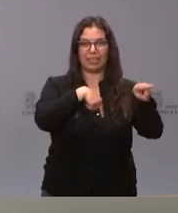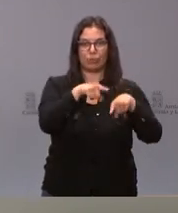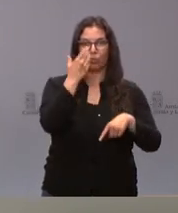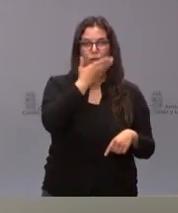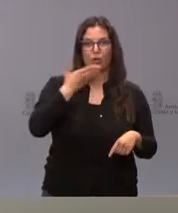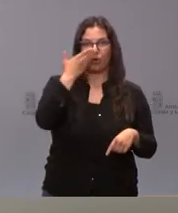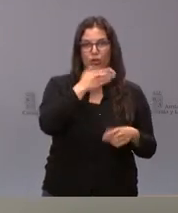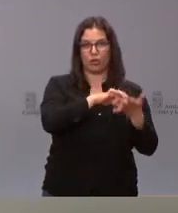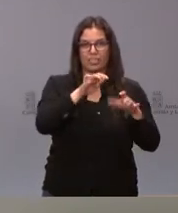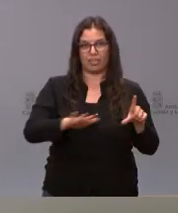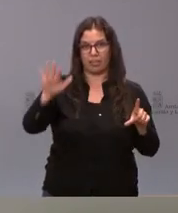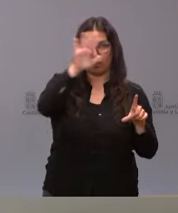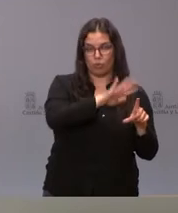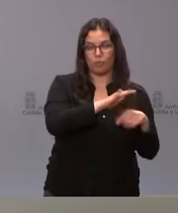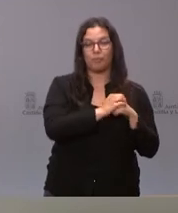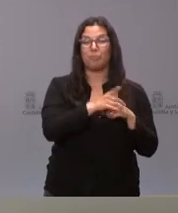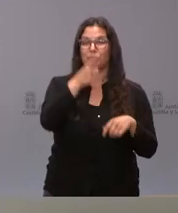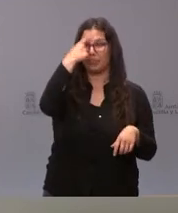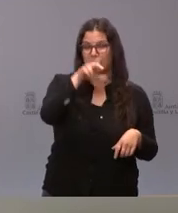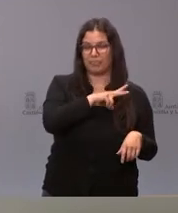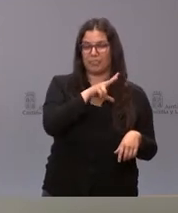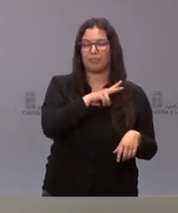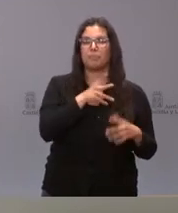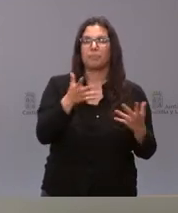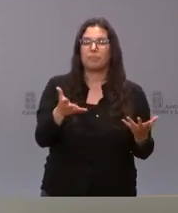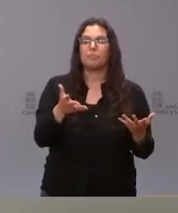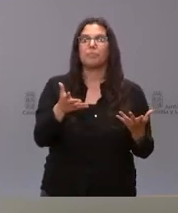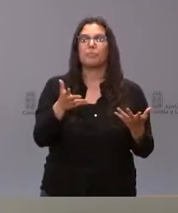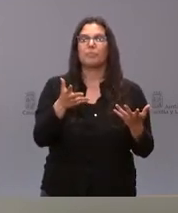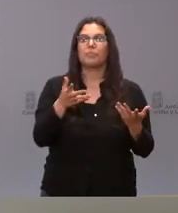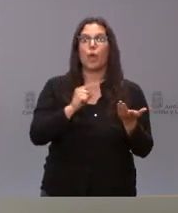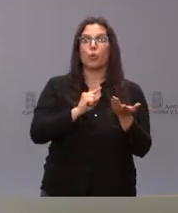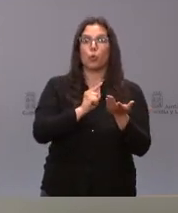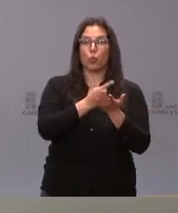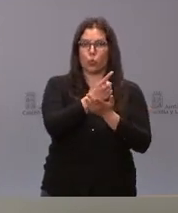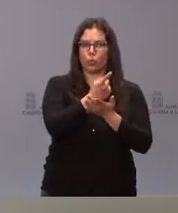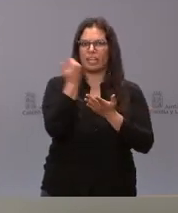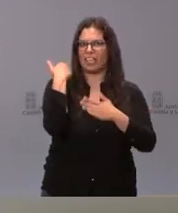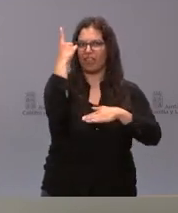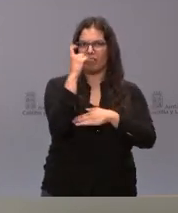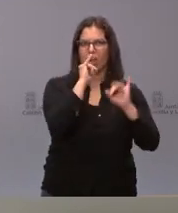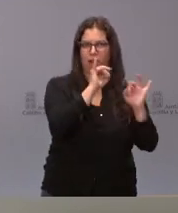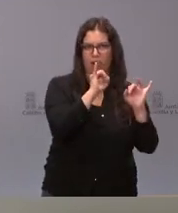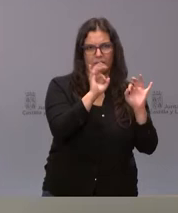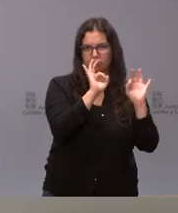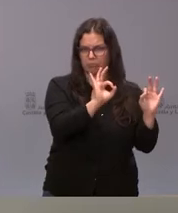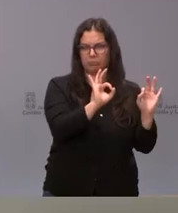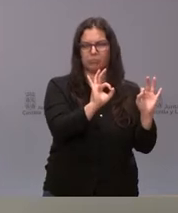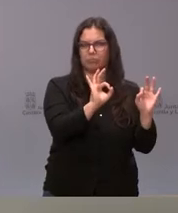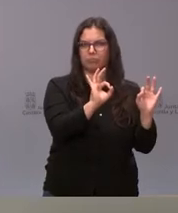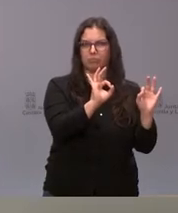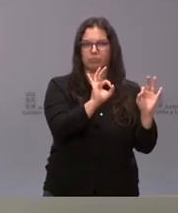en Castilla y León. Saben ustedes que, al margen de las rutas que ya tenemos establecidas en nuestra comunidad autónoma,